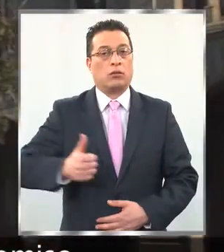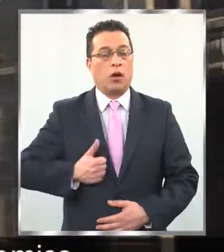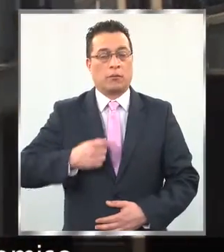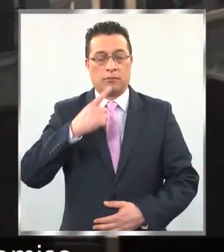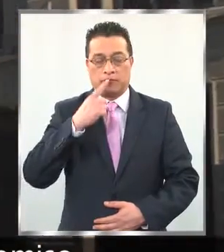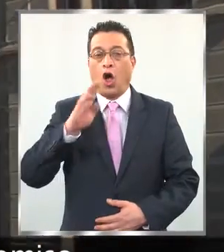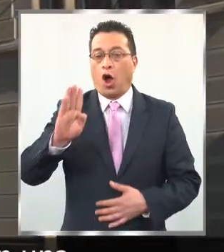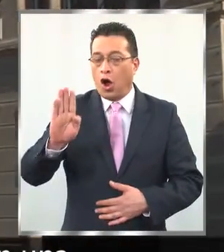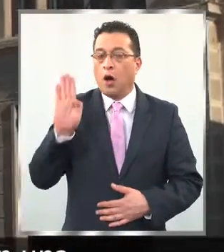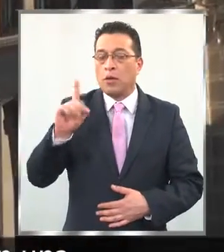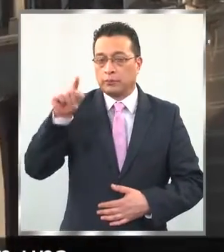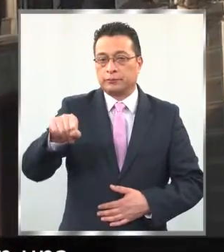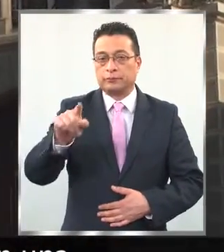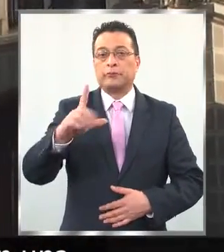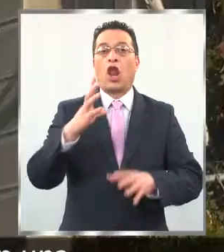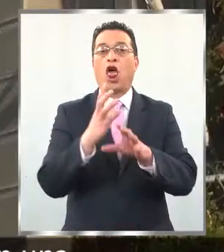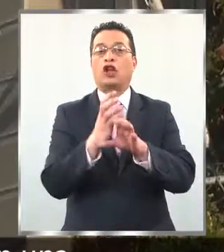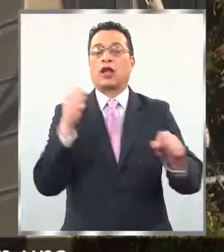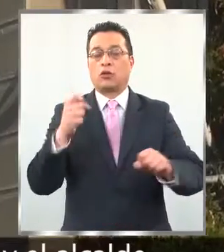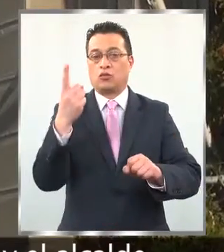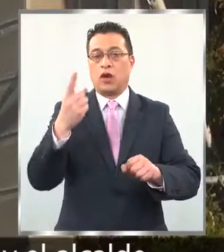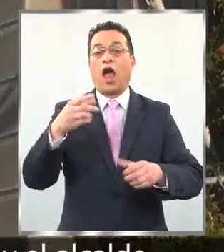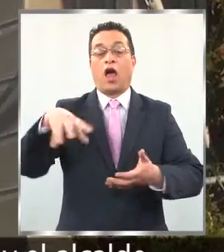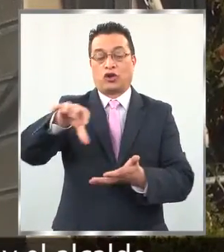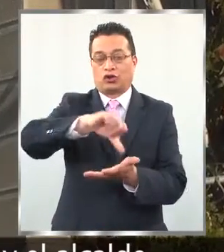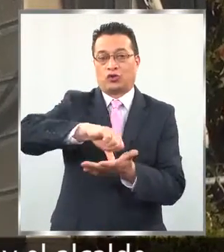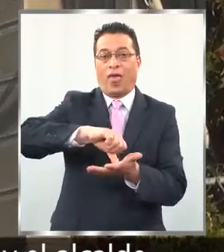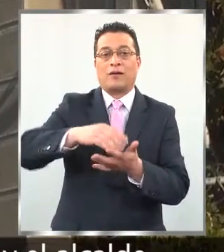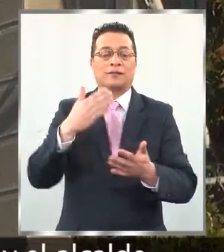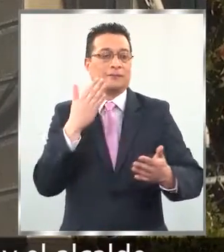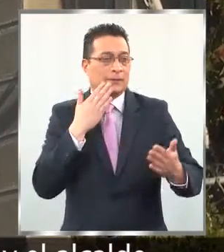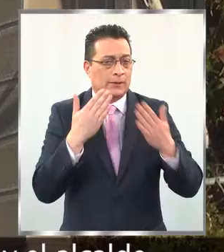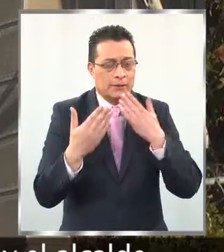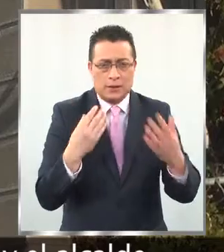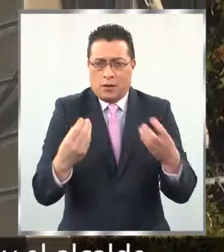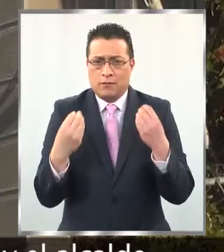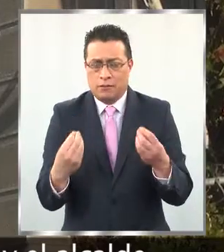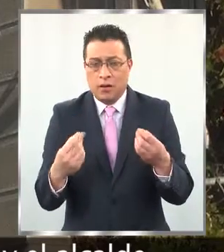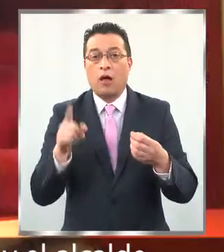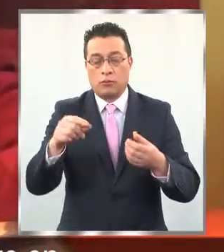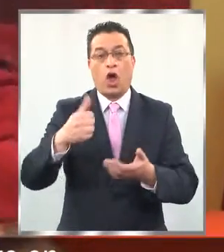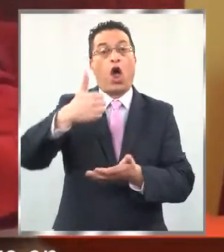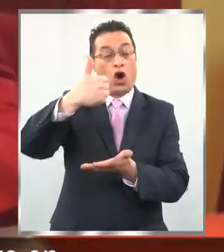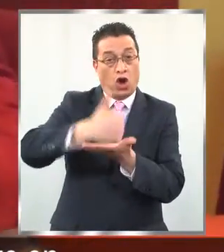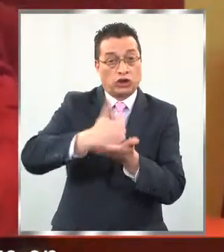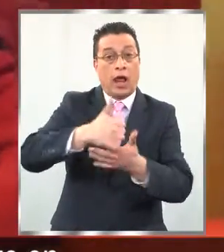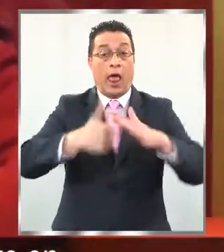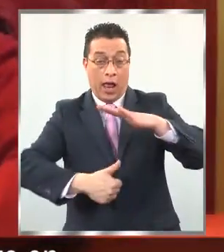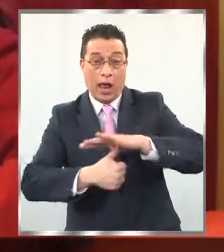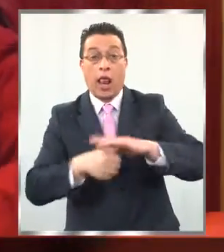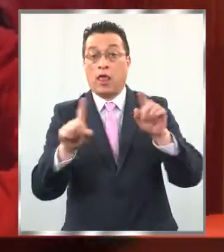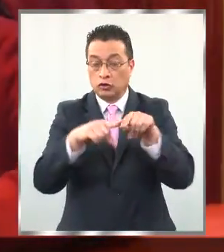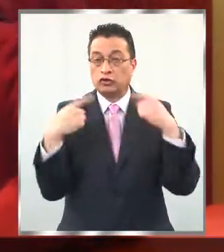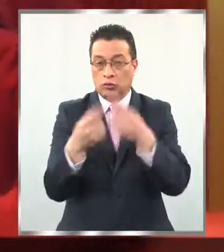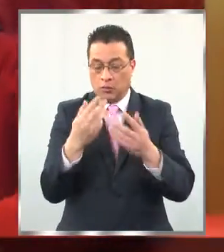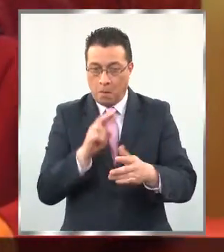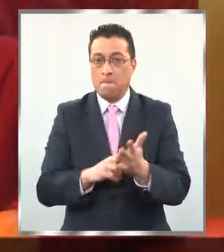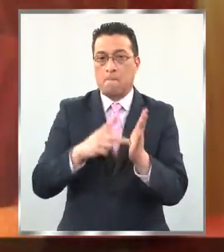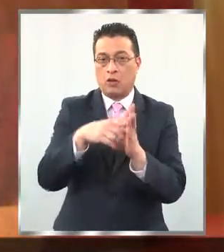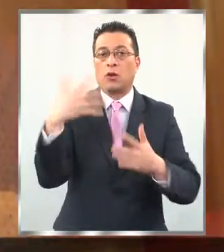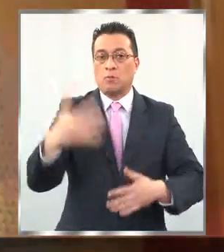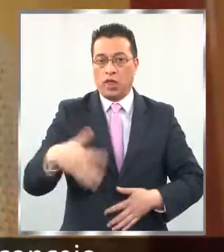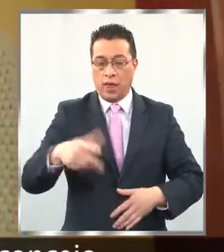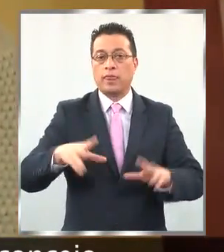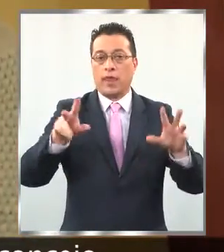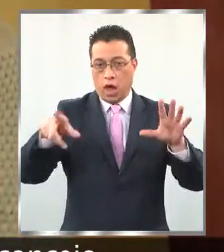Cumpliendo con el compromiso de convertir a los Andes en una ciudad amigable, los concejales y el alcalde dieron un paso importante en materia de